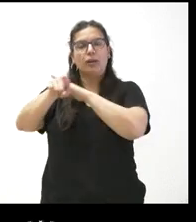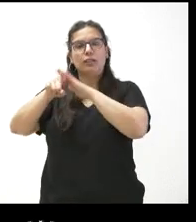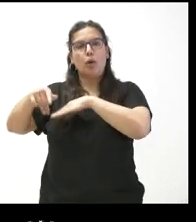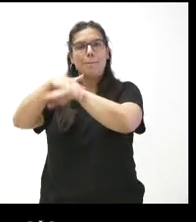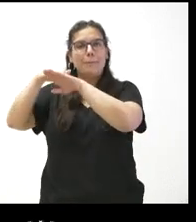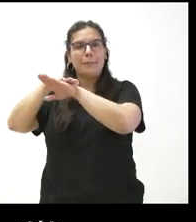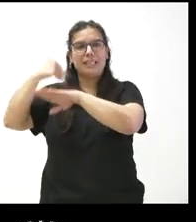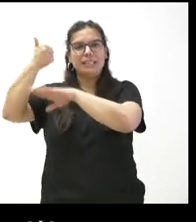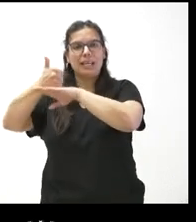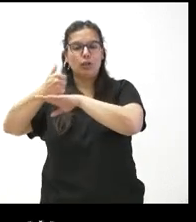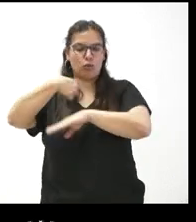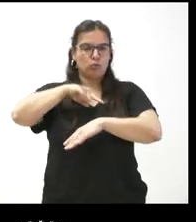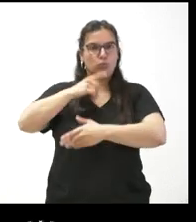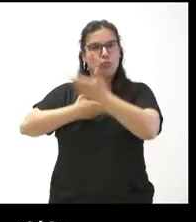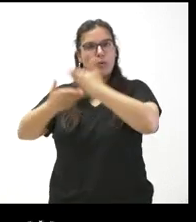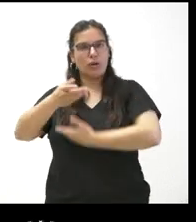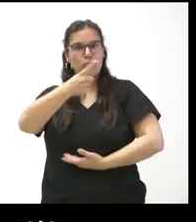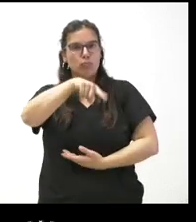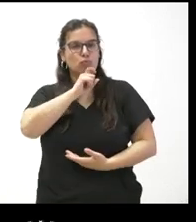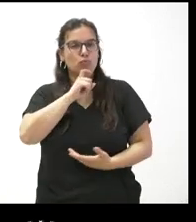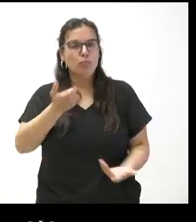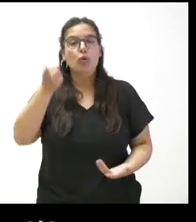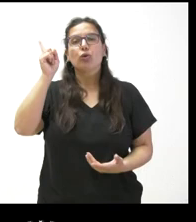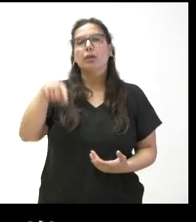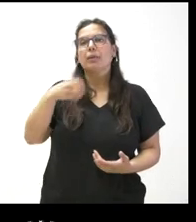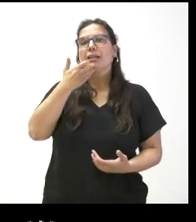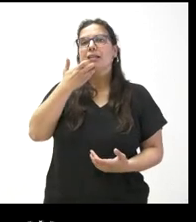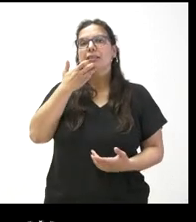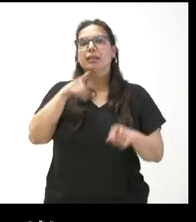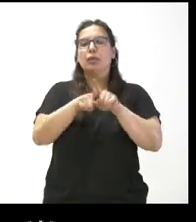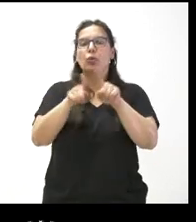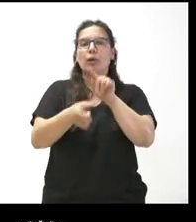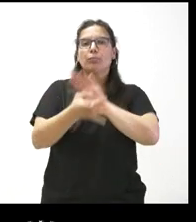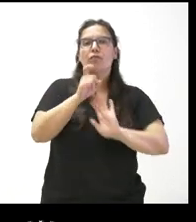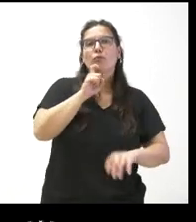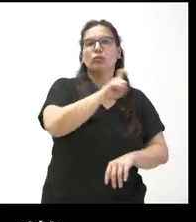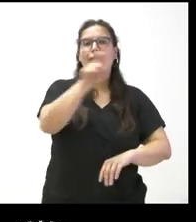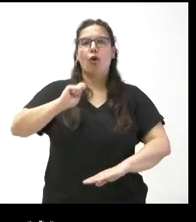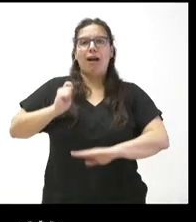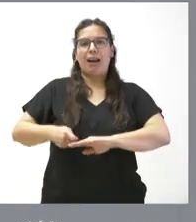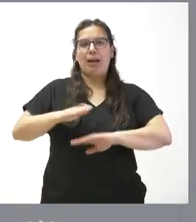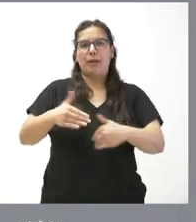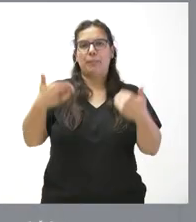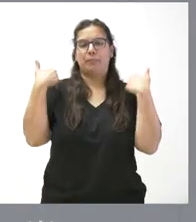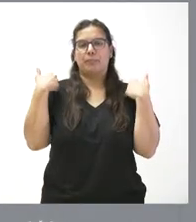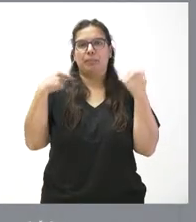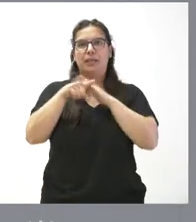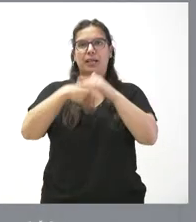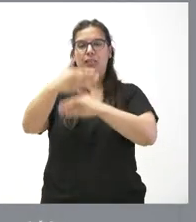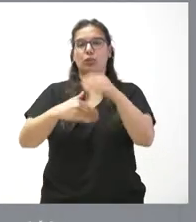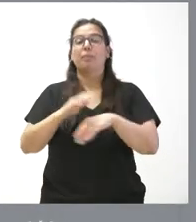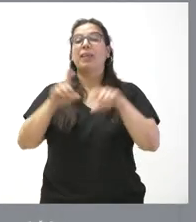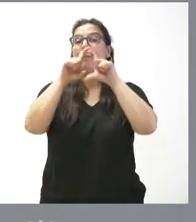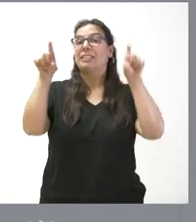podrían colaborar? Y luego no sé si se activaría la Fundación Anclaje para llevar este asunto. Pues no es una empresa de la